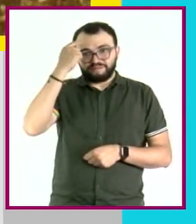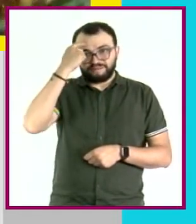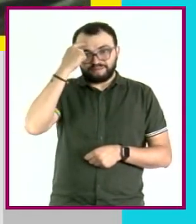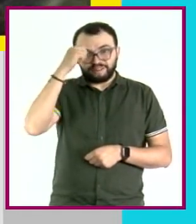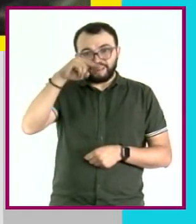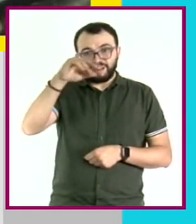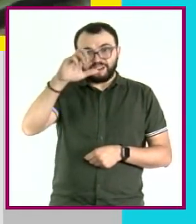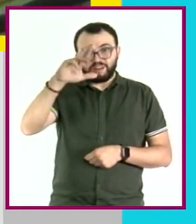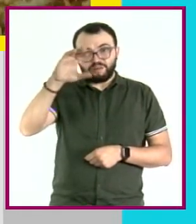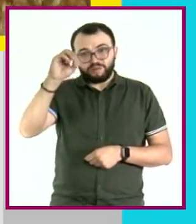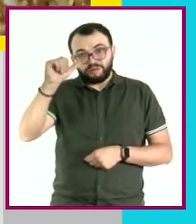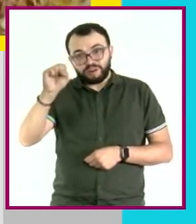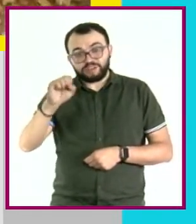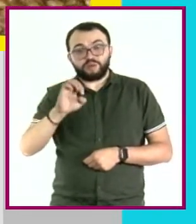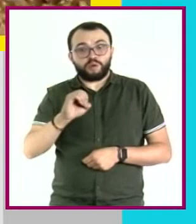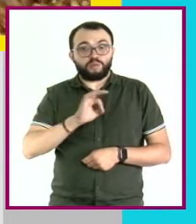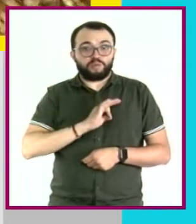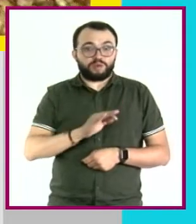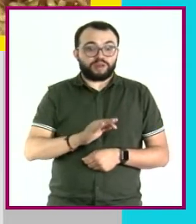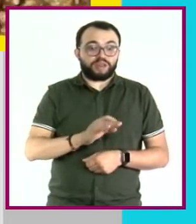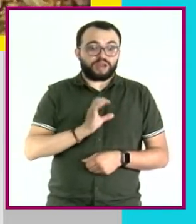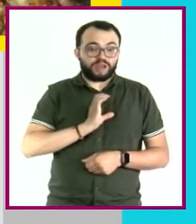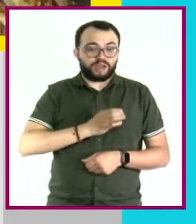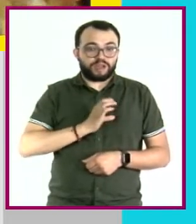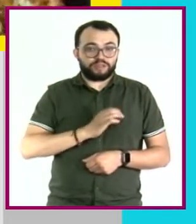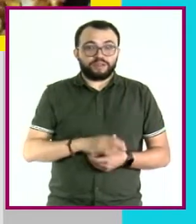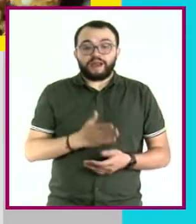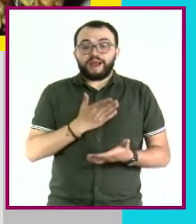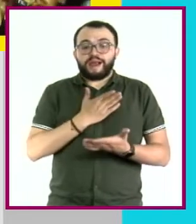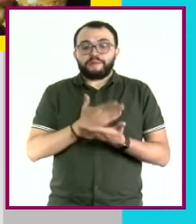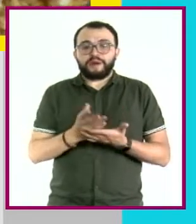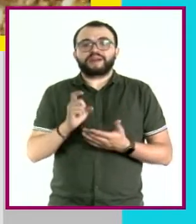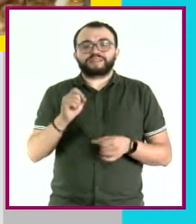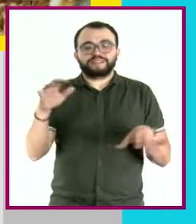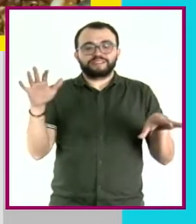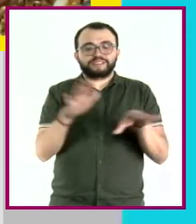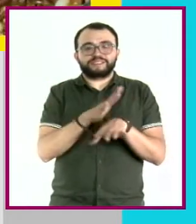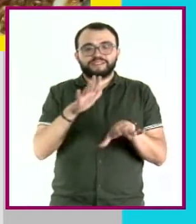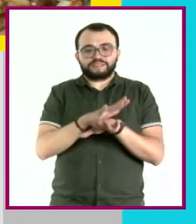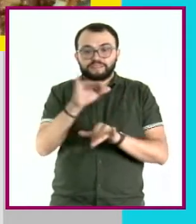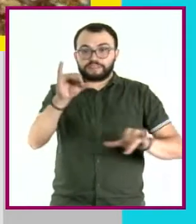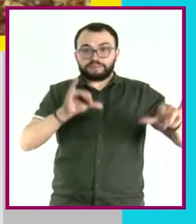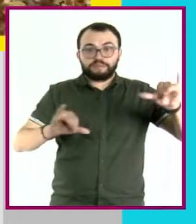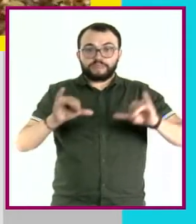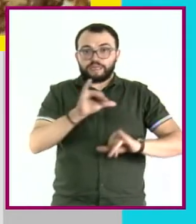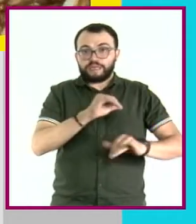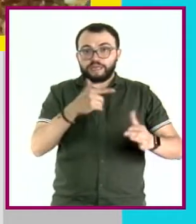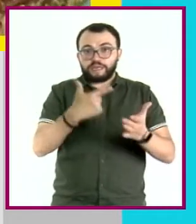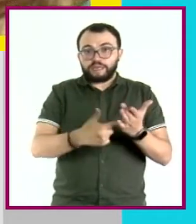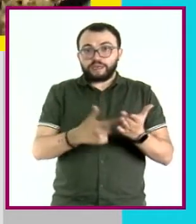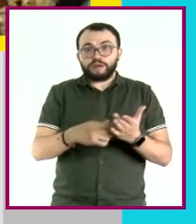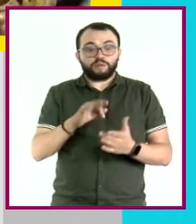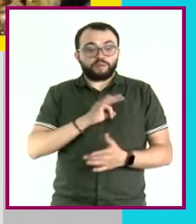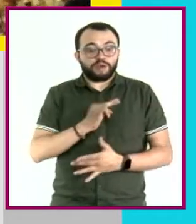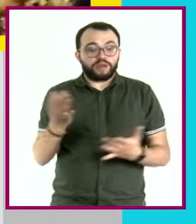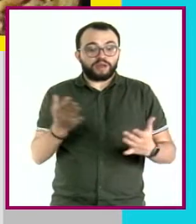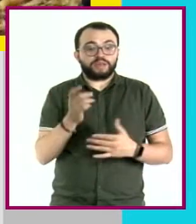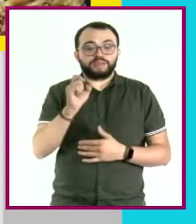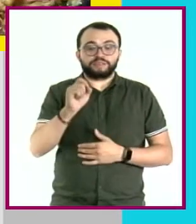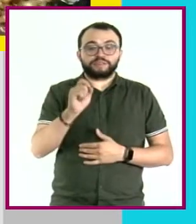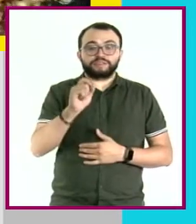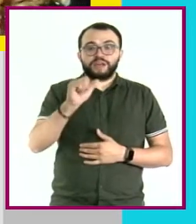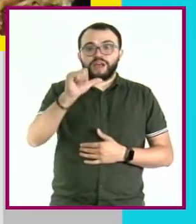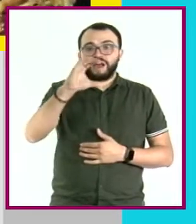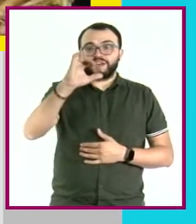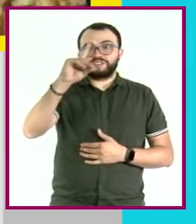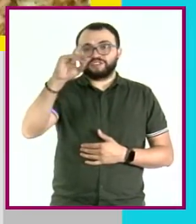algunos tipos de cáncer. Además, la modificación química que se lleva a cabo en las grasas hace que se conviertan en ácidos grasos